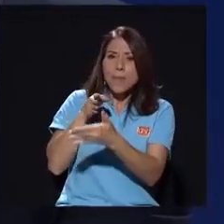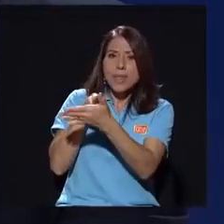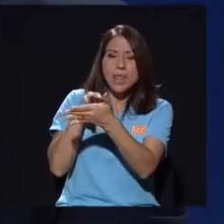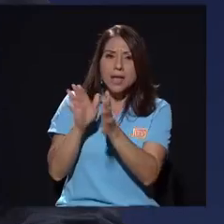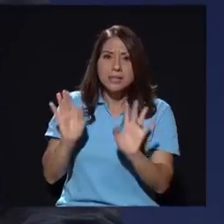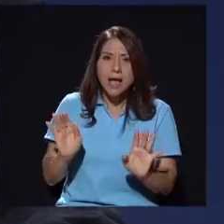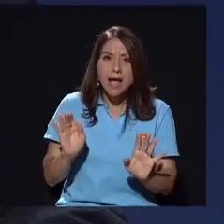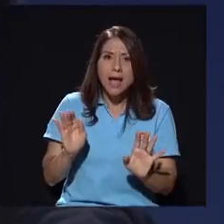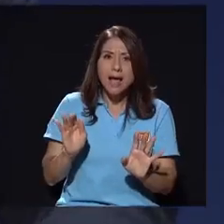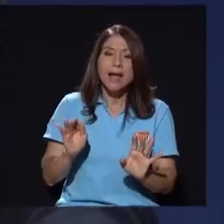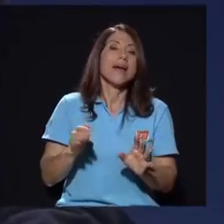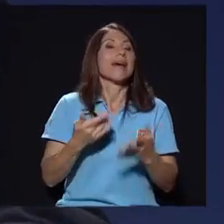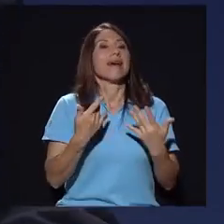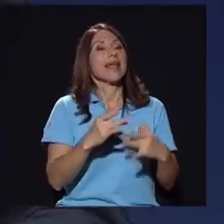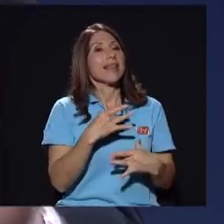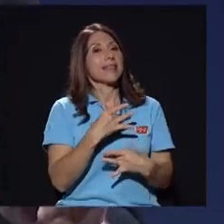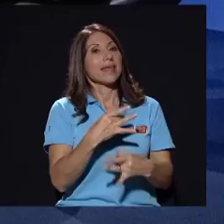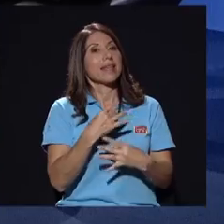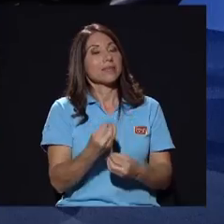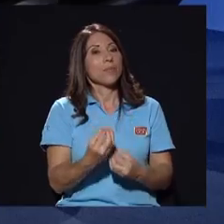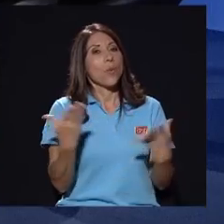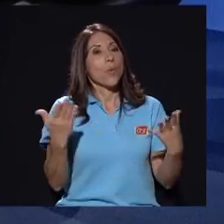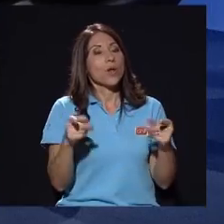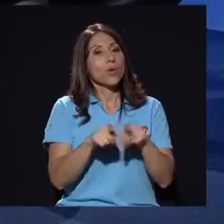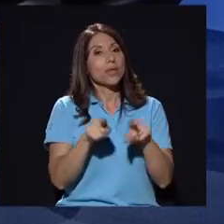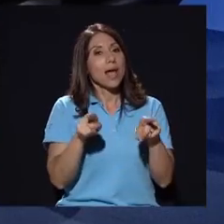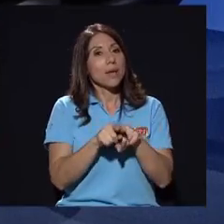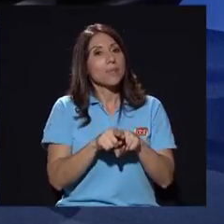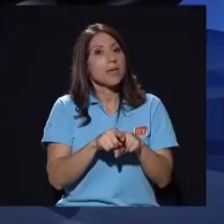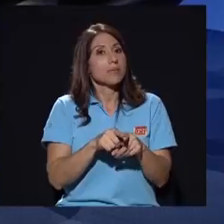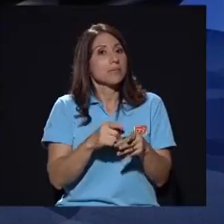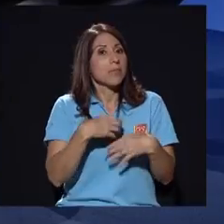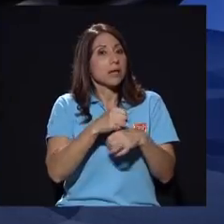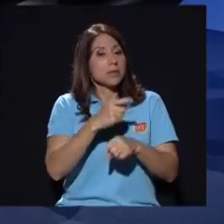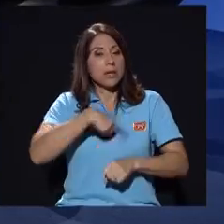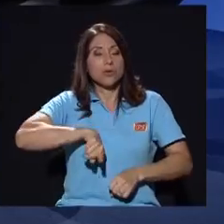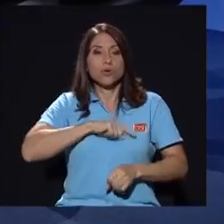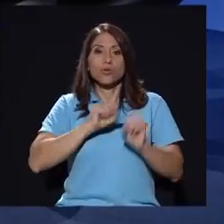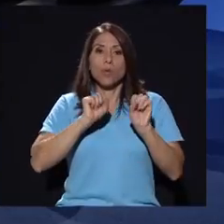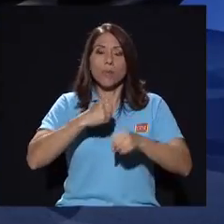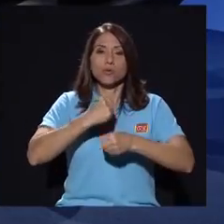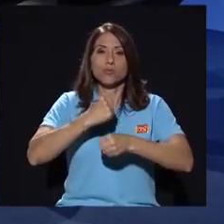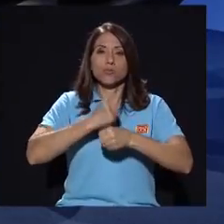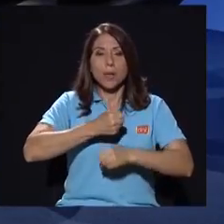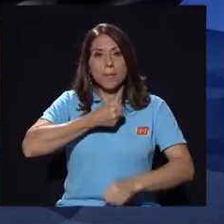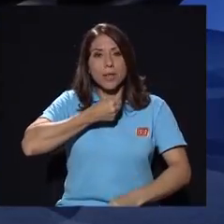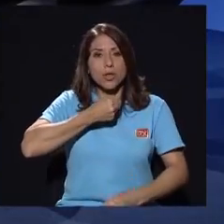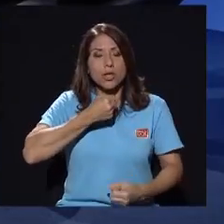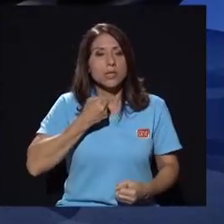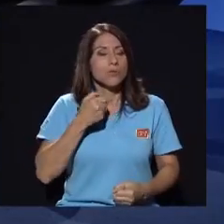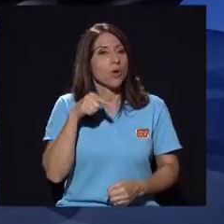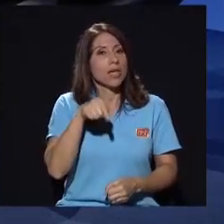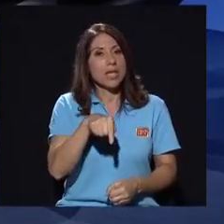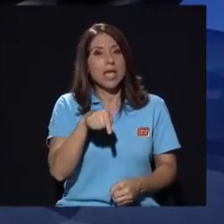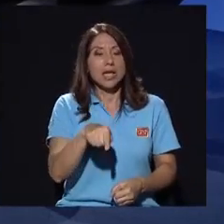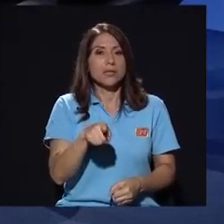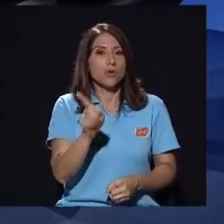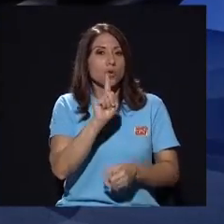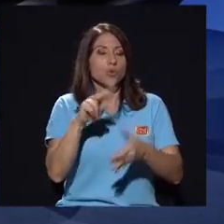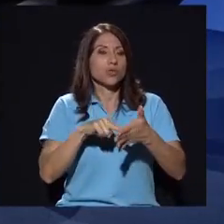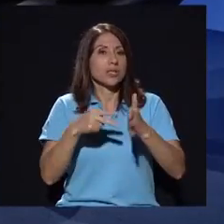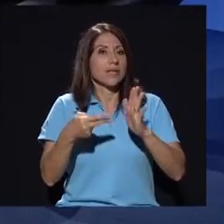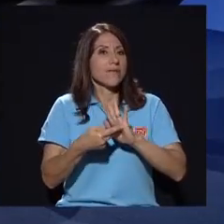estamos haciéndole una pregunta el interés público además faculta para que podamos hacer periodismo y eso no le da